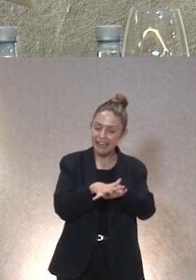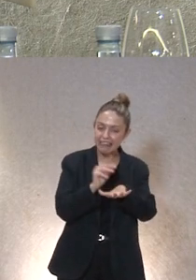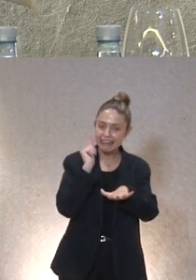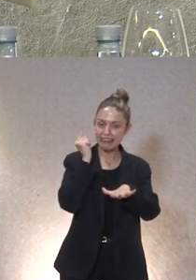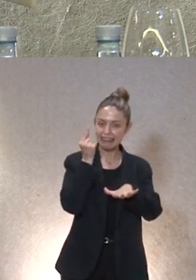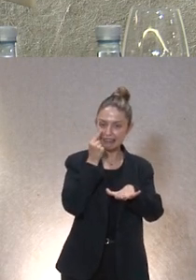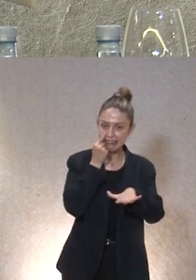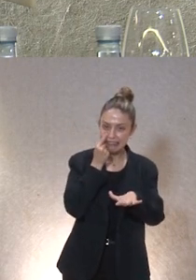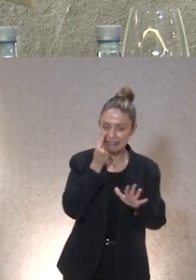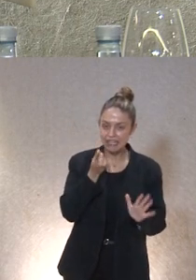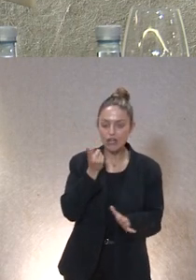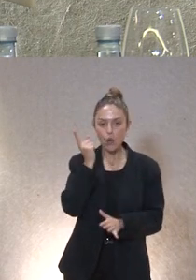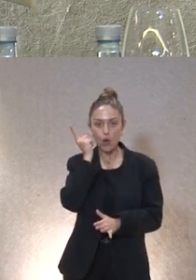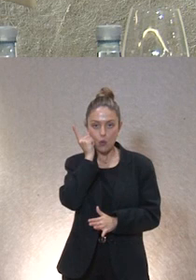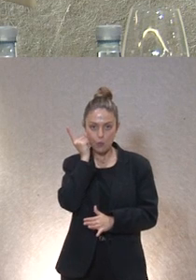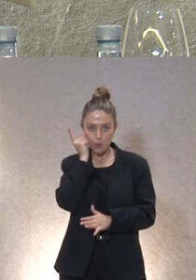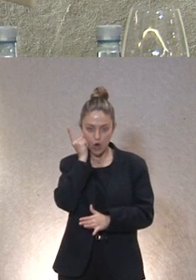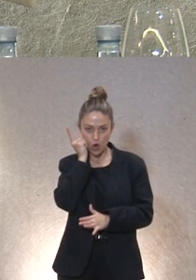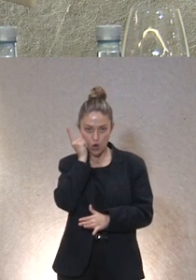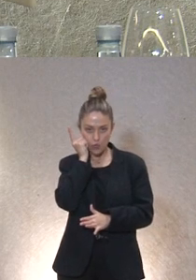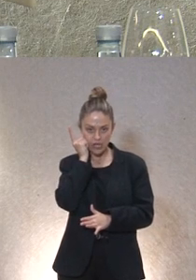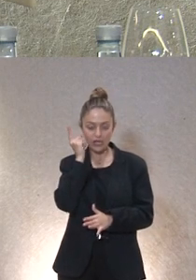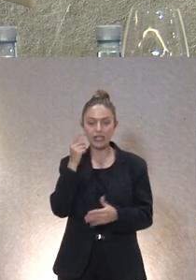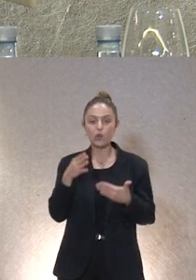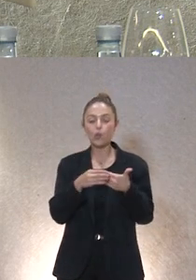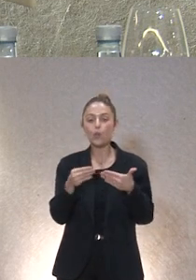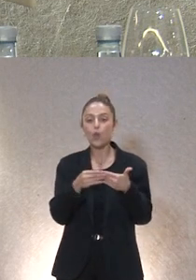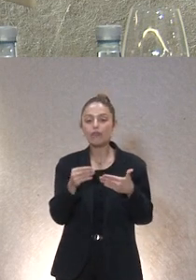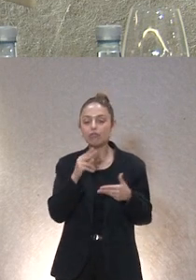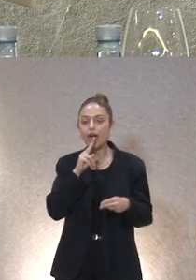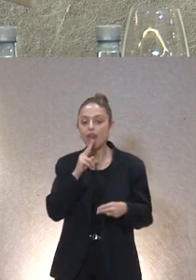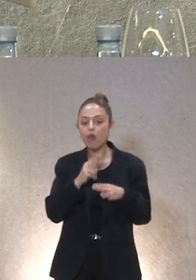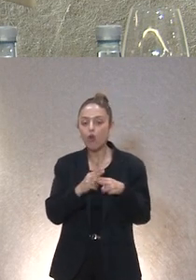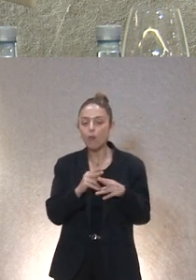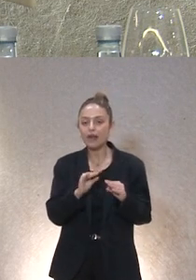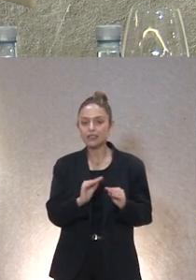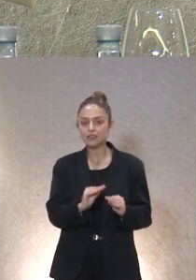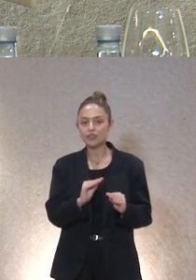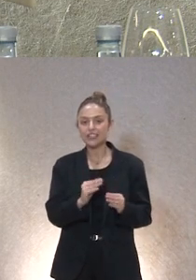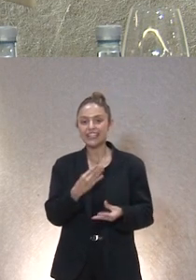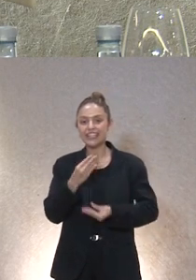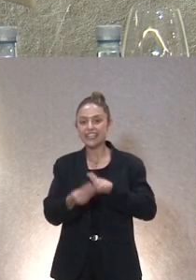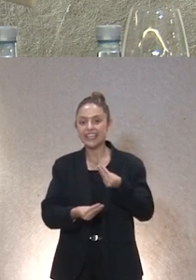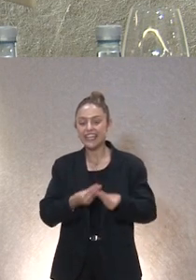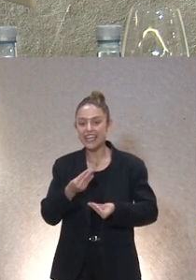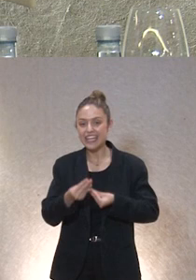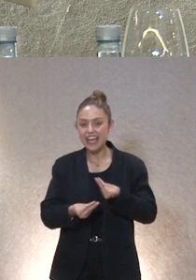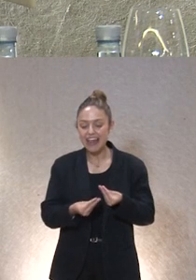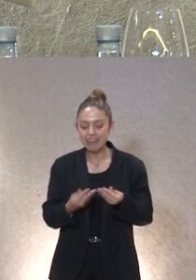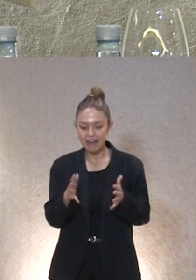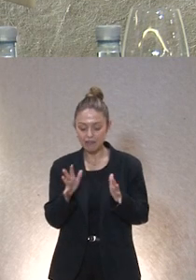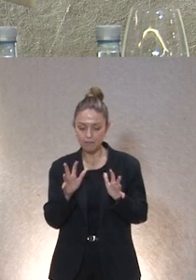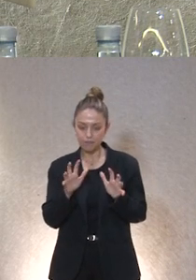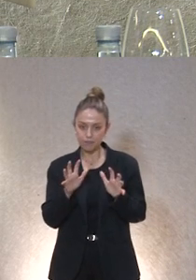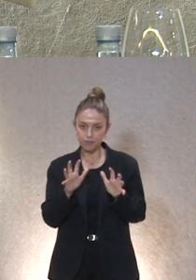les han dado un teléfono y han abierto una cuenta a su nombre y hacen phishing a través de